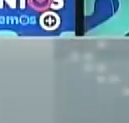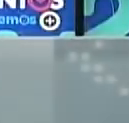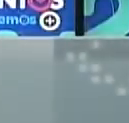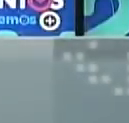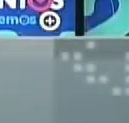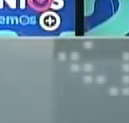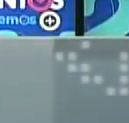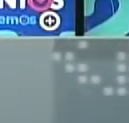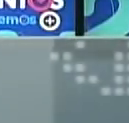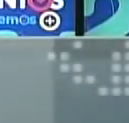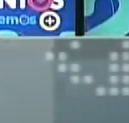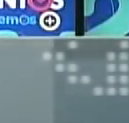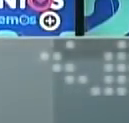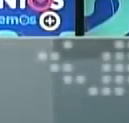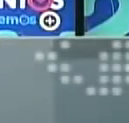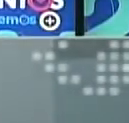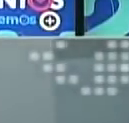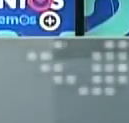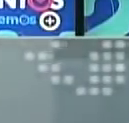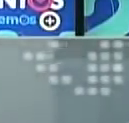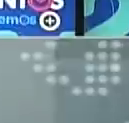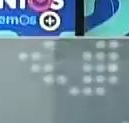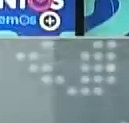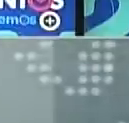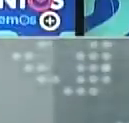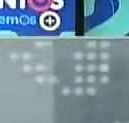aquí el saludo al Guaraira Repano. Buenas noches.